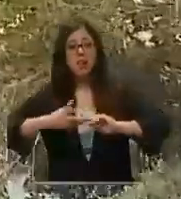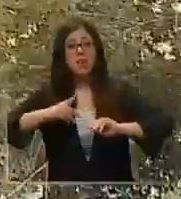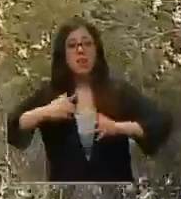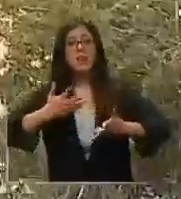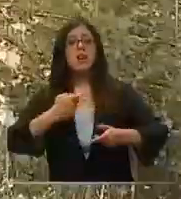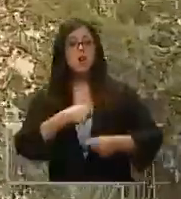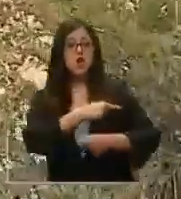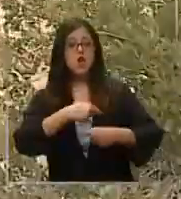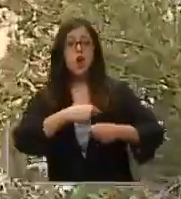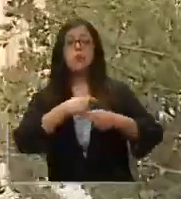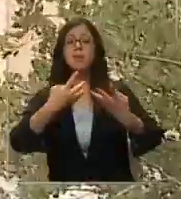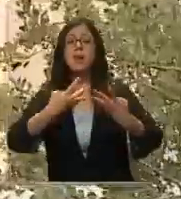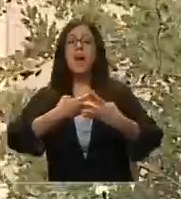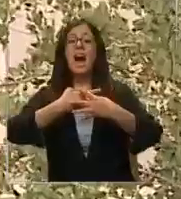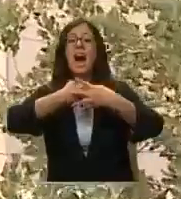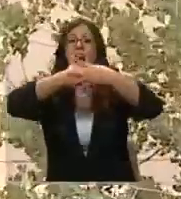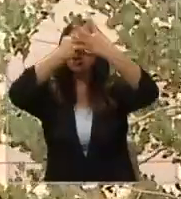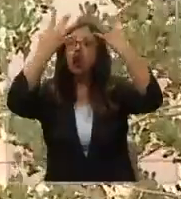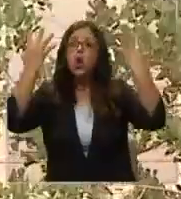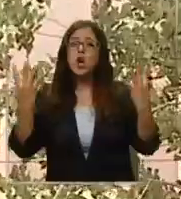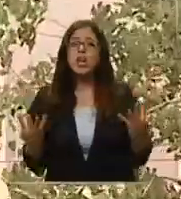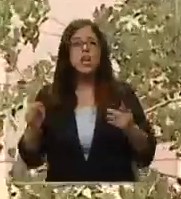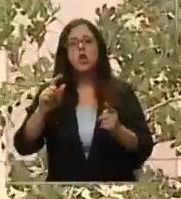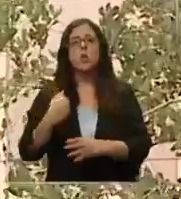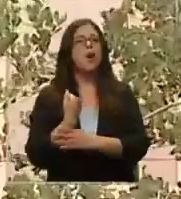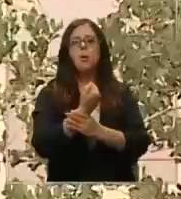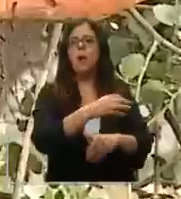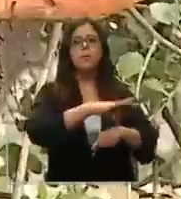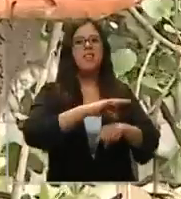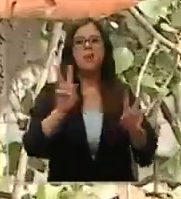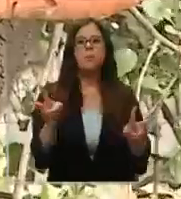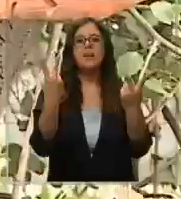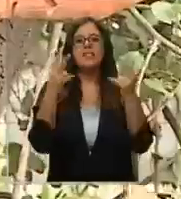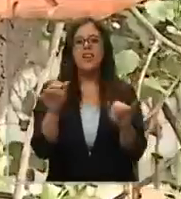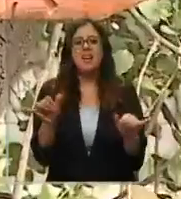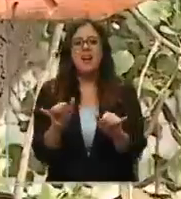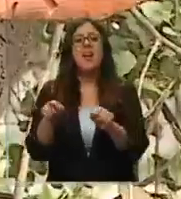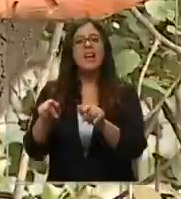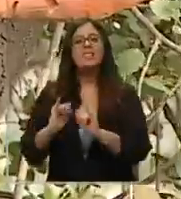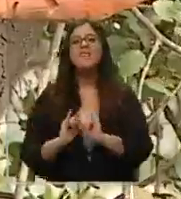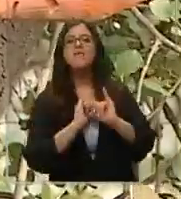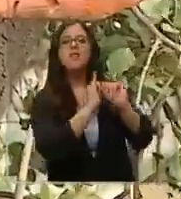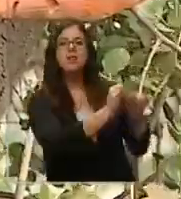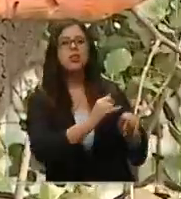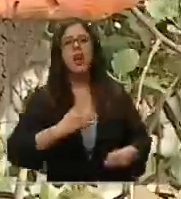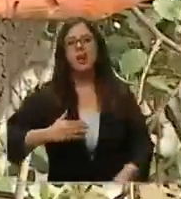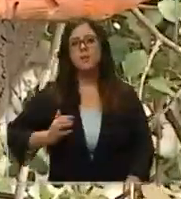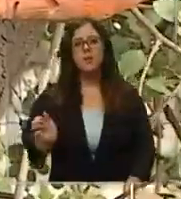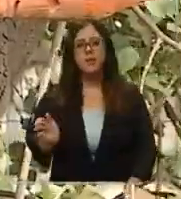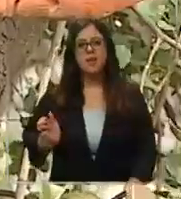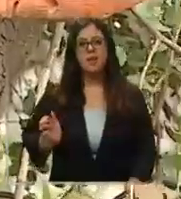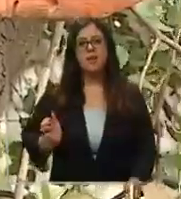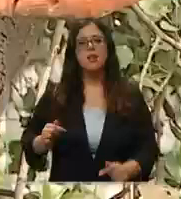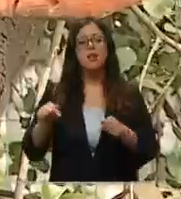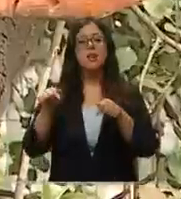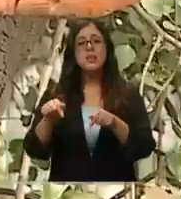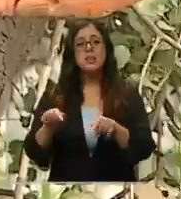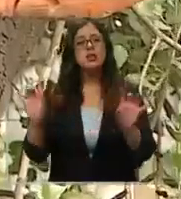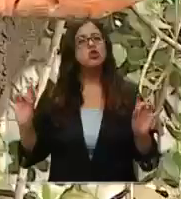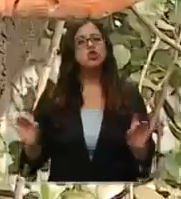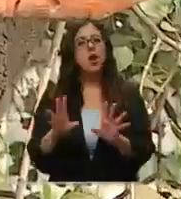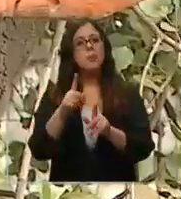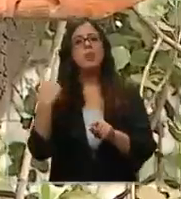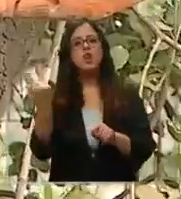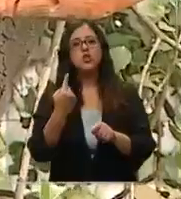brindarle la ayuda médica oportuna para que ella pudiera salvarse. Esa es la información que se entregó a la policía de investigaciones y es eso solamente lo que hemos